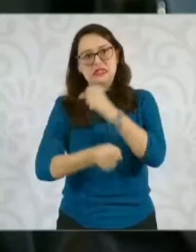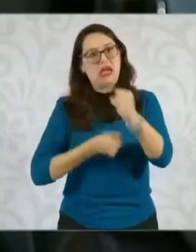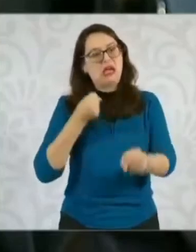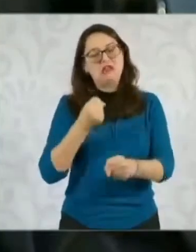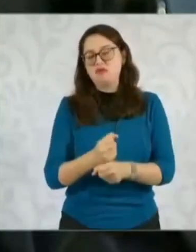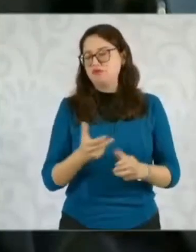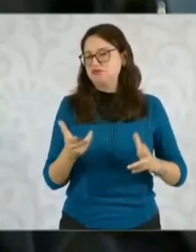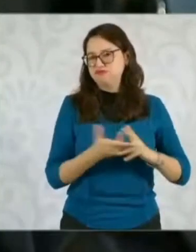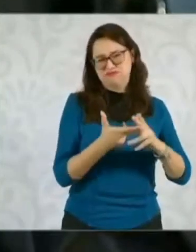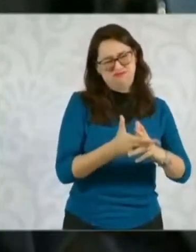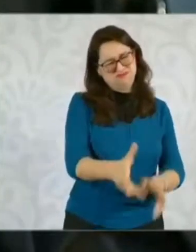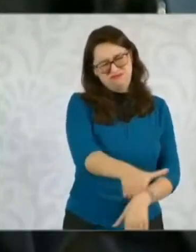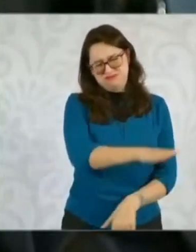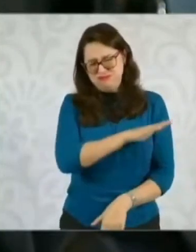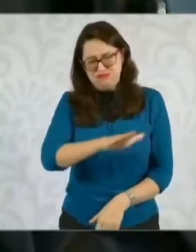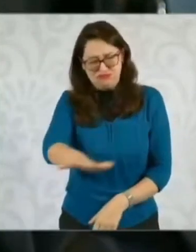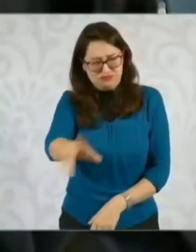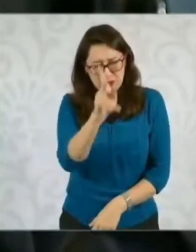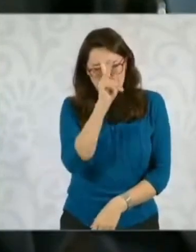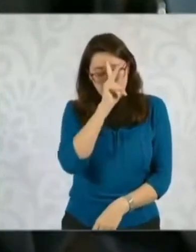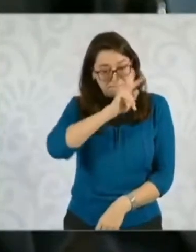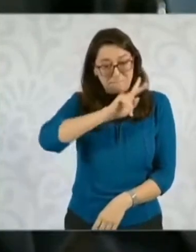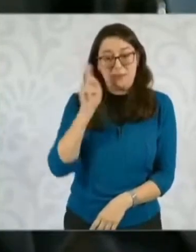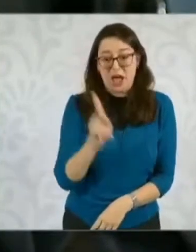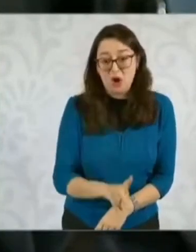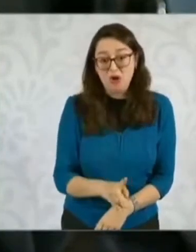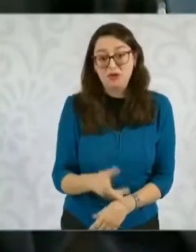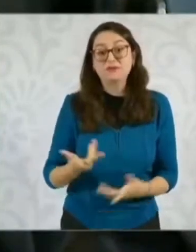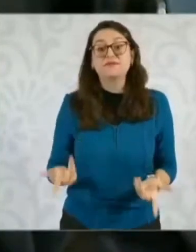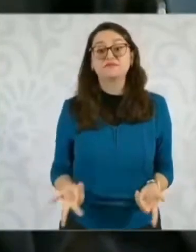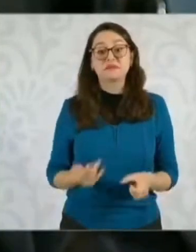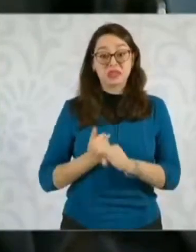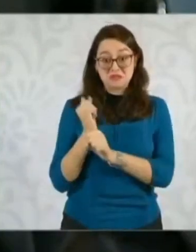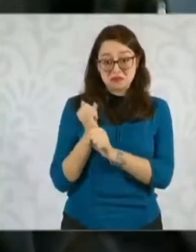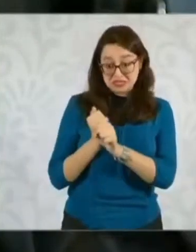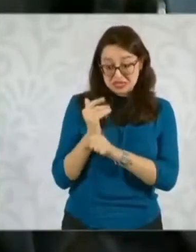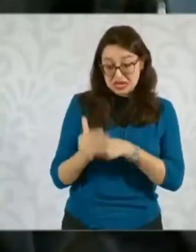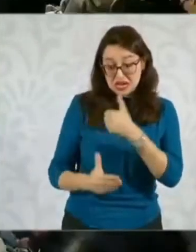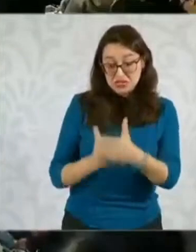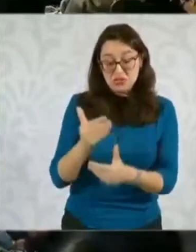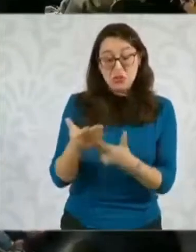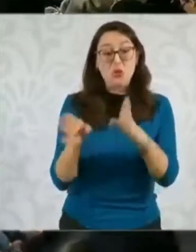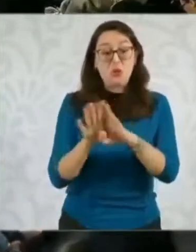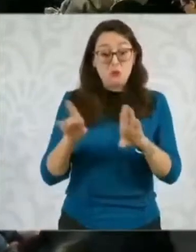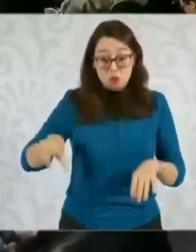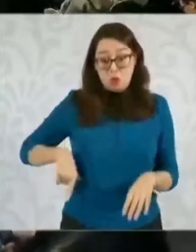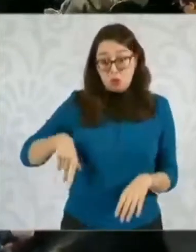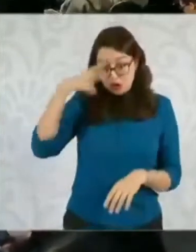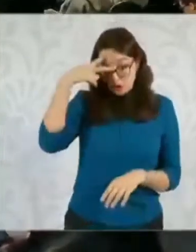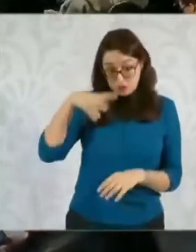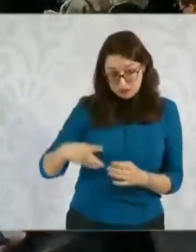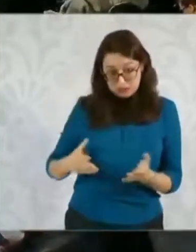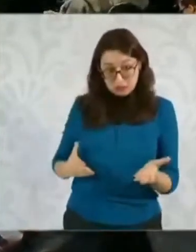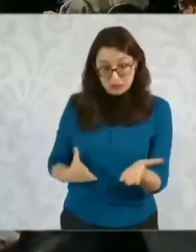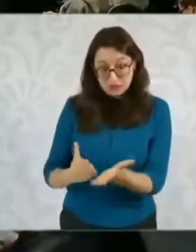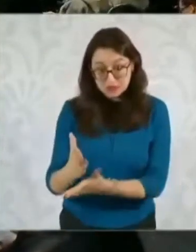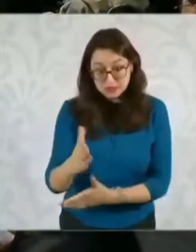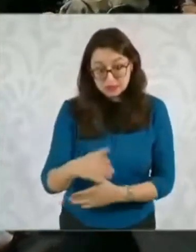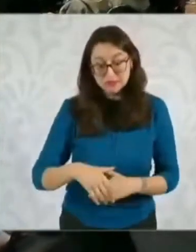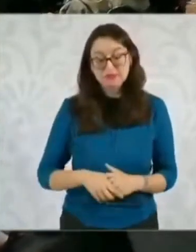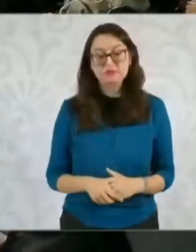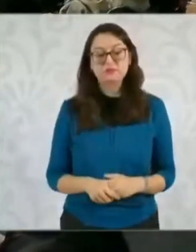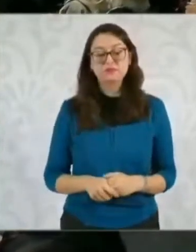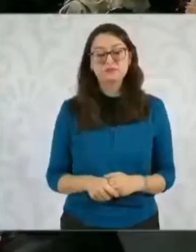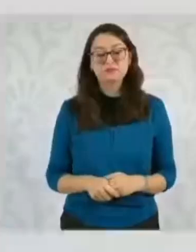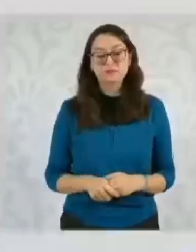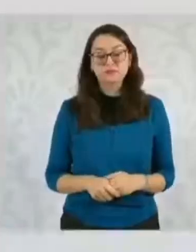Preguntarle si sabe cuál es el estado de la investigación y si su gobierno va a darle continuidad en este tema. Pues